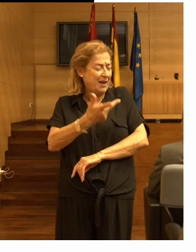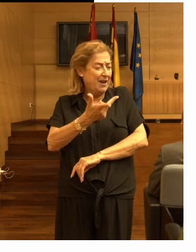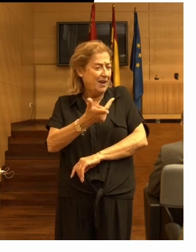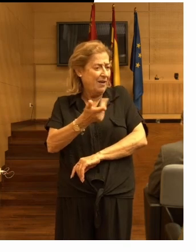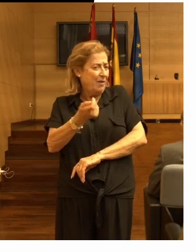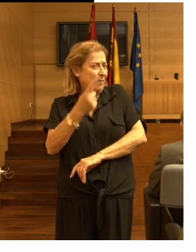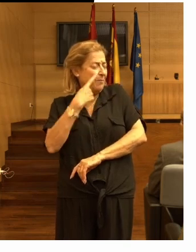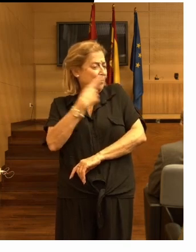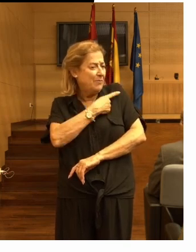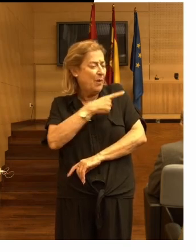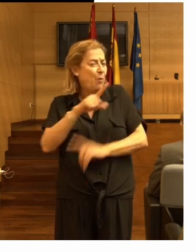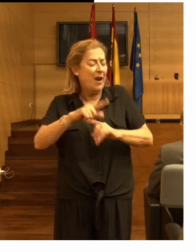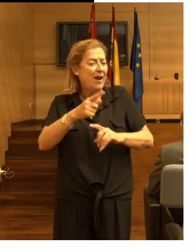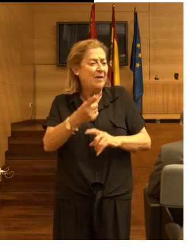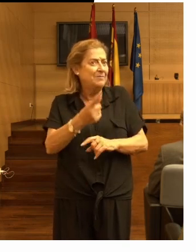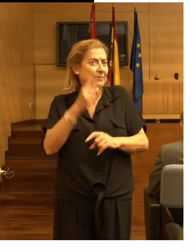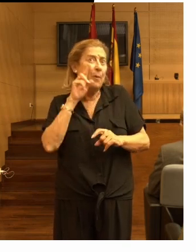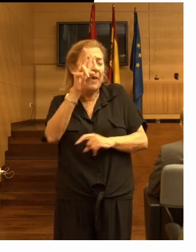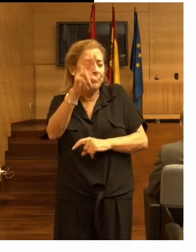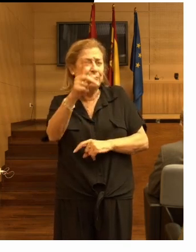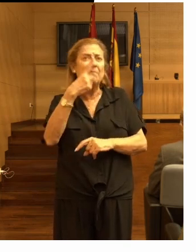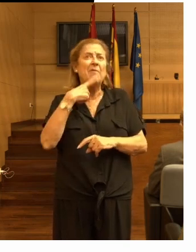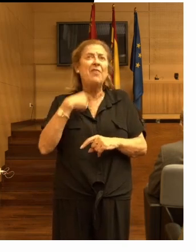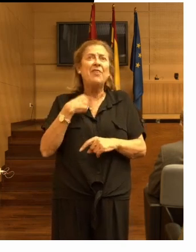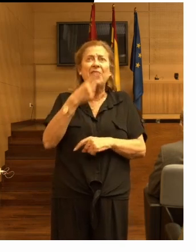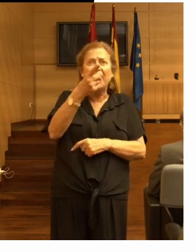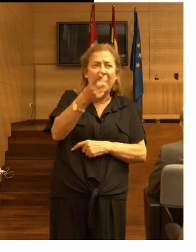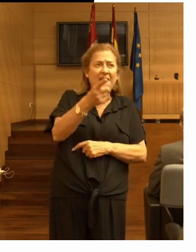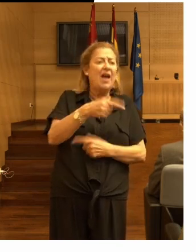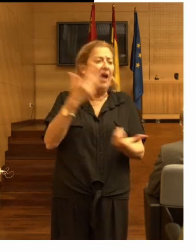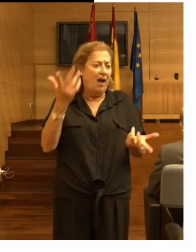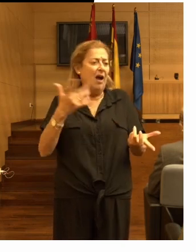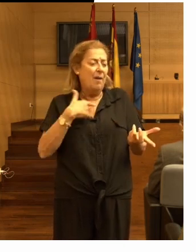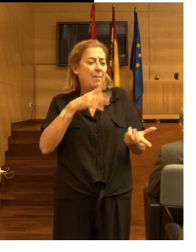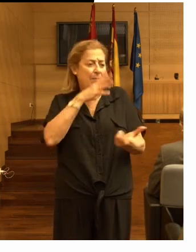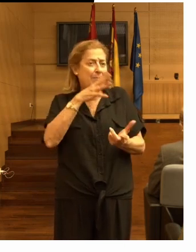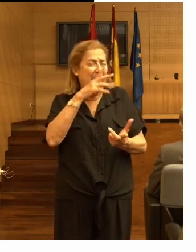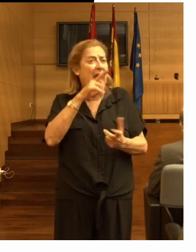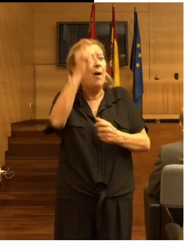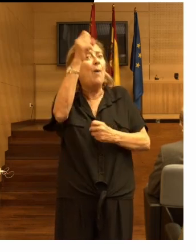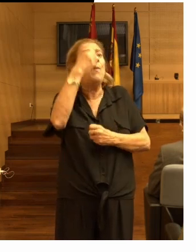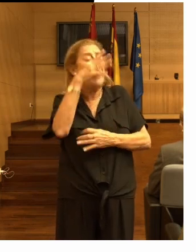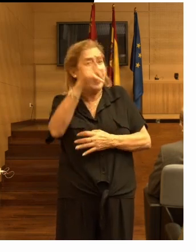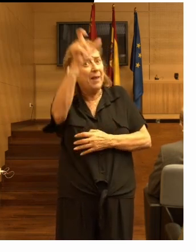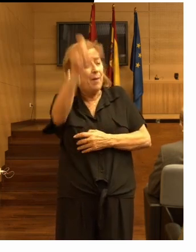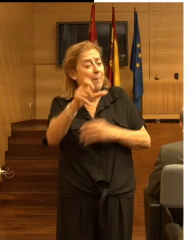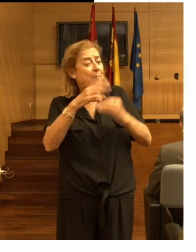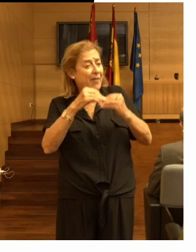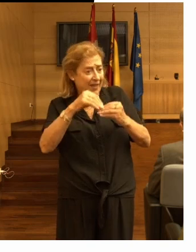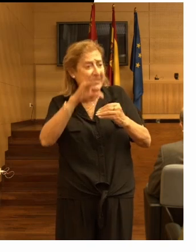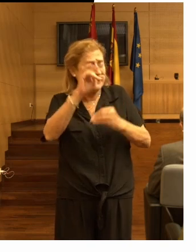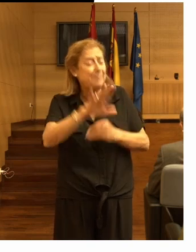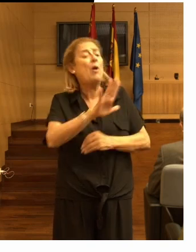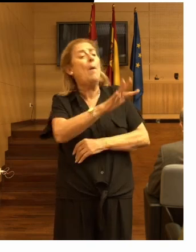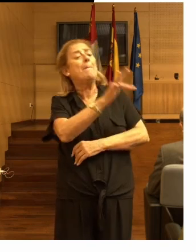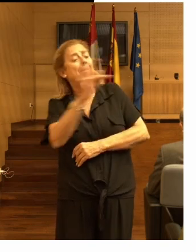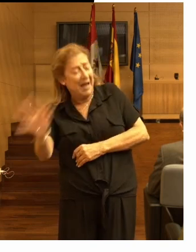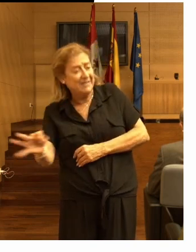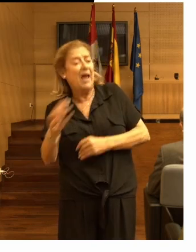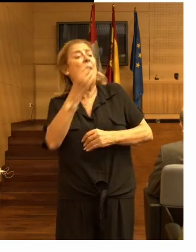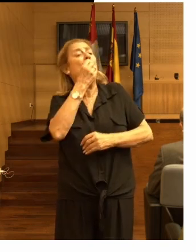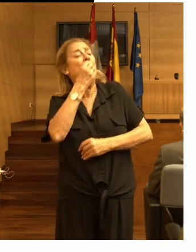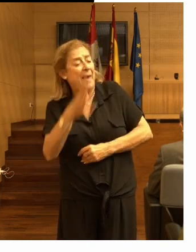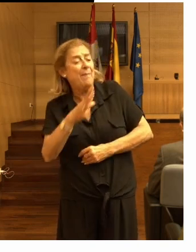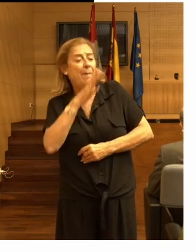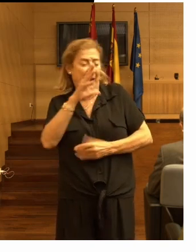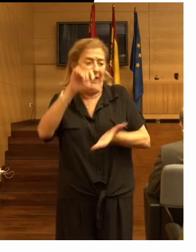comunicaba que eso no sólo para el bien del paciente sino también para el bien de la propia institución porque